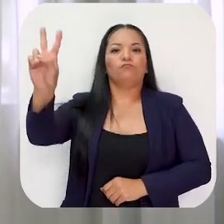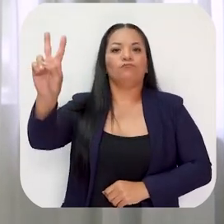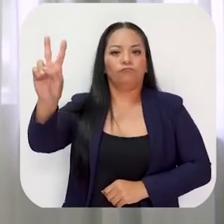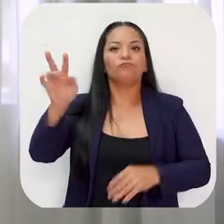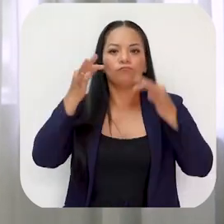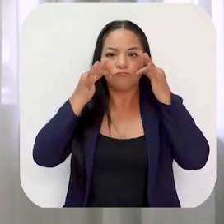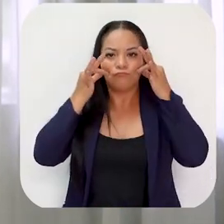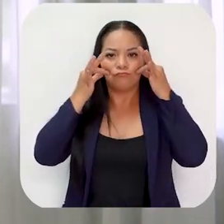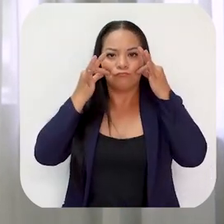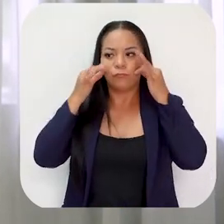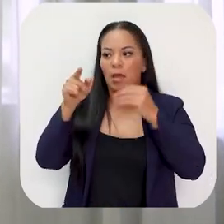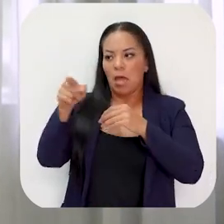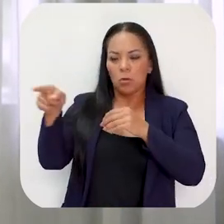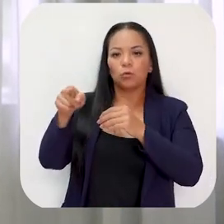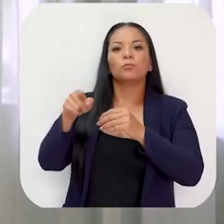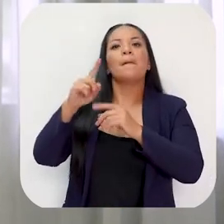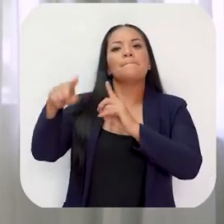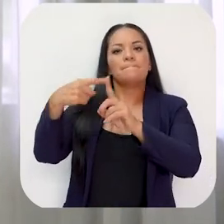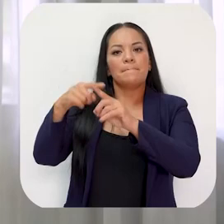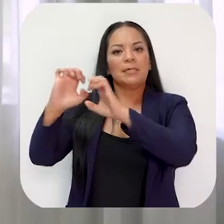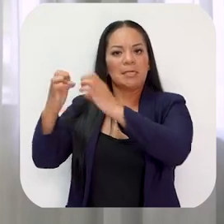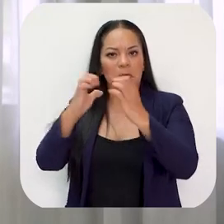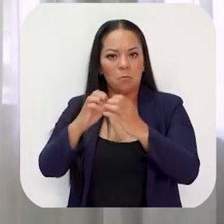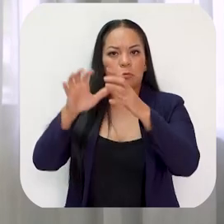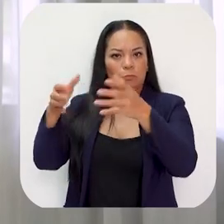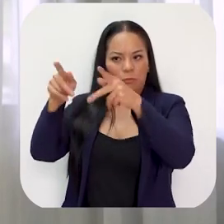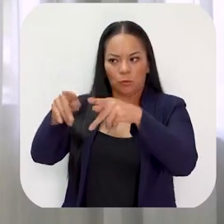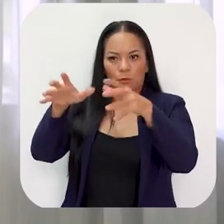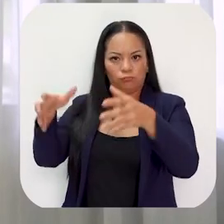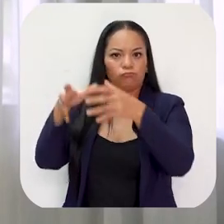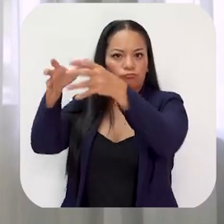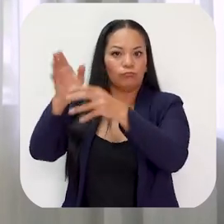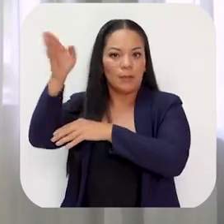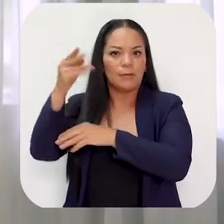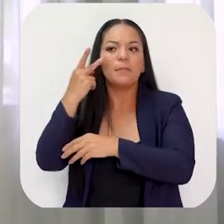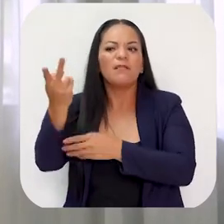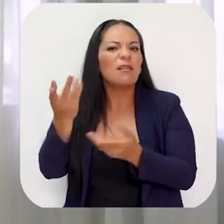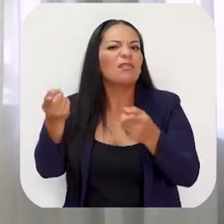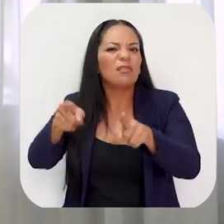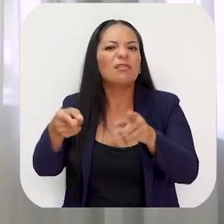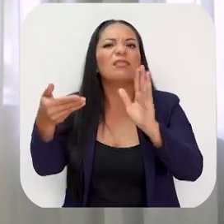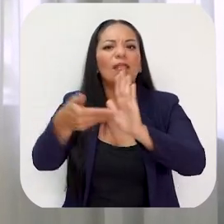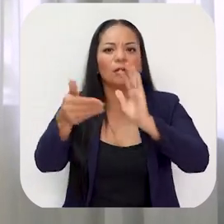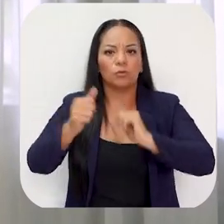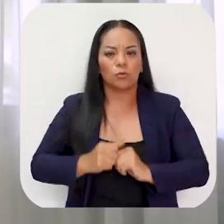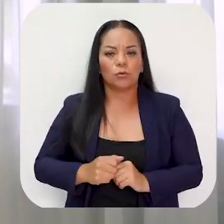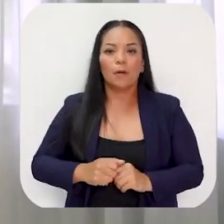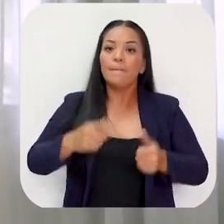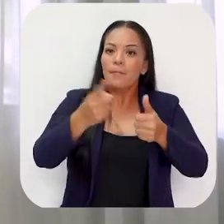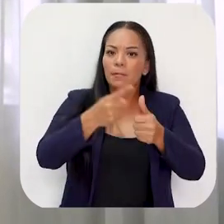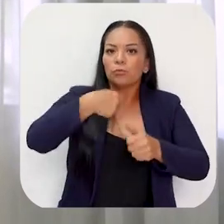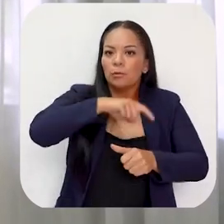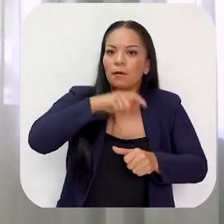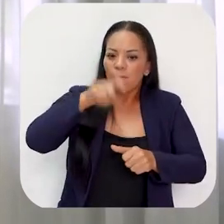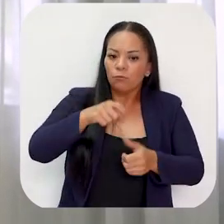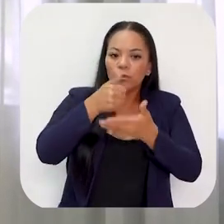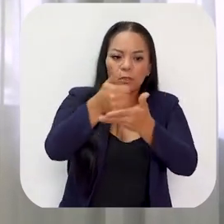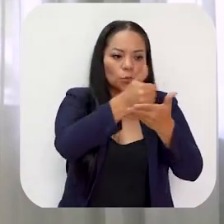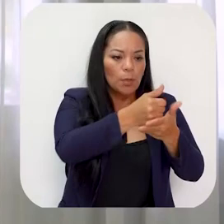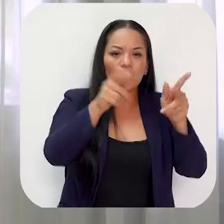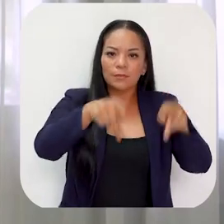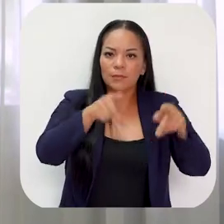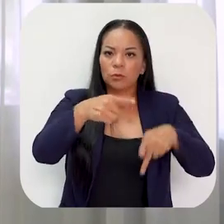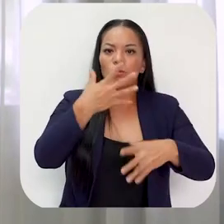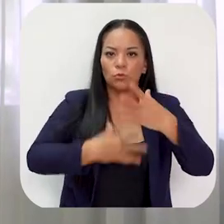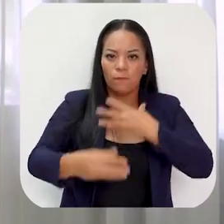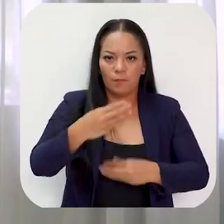sus equipos a valorar los daños y qué tenemos que hacer. Primero, para ayudar a nuestros compatriotas que están